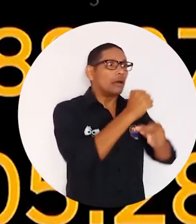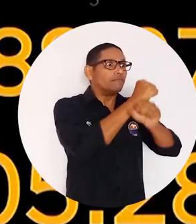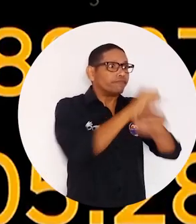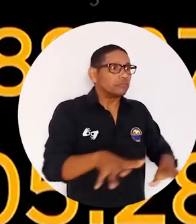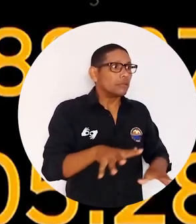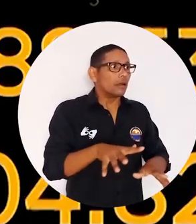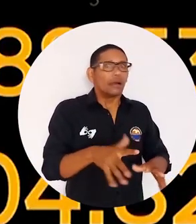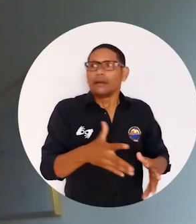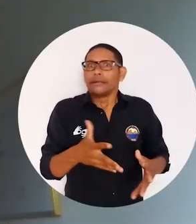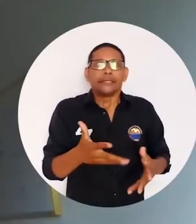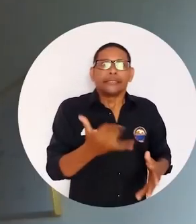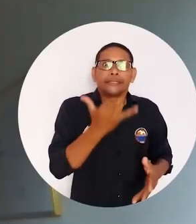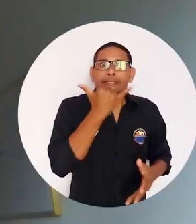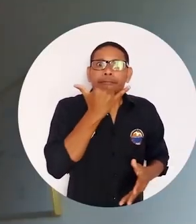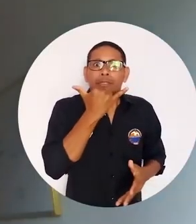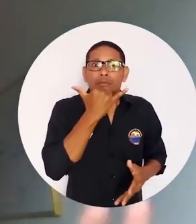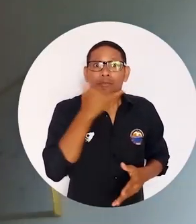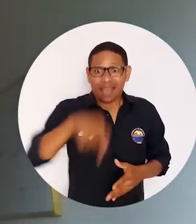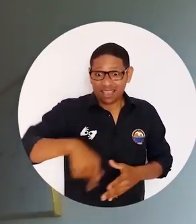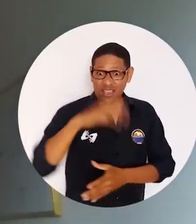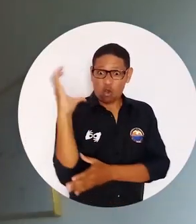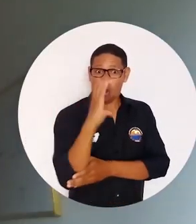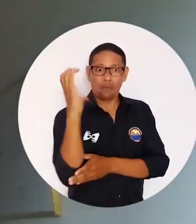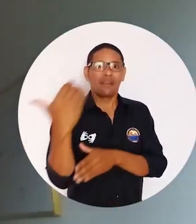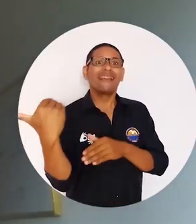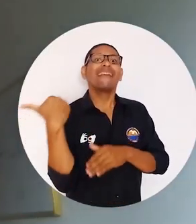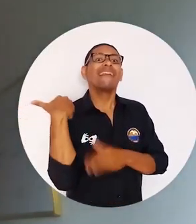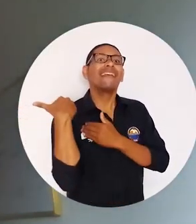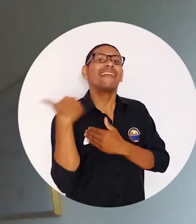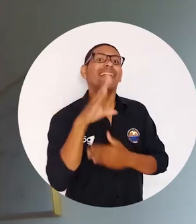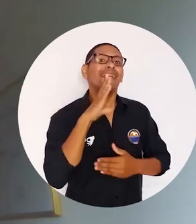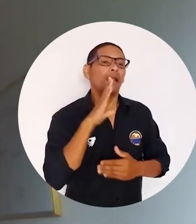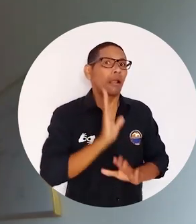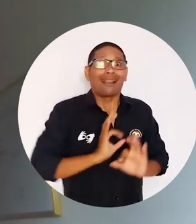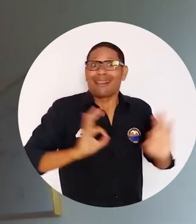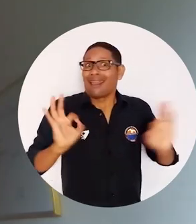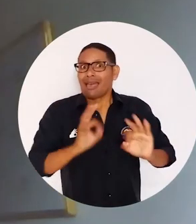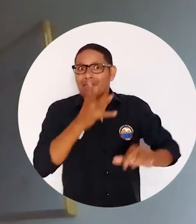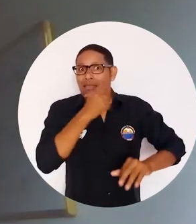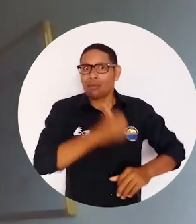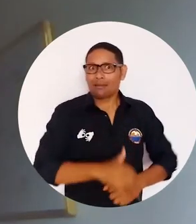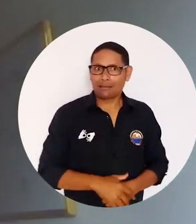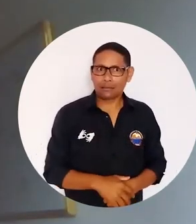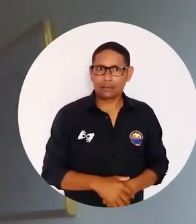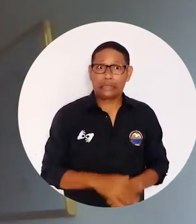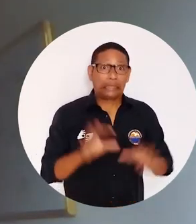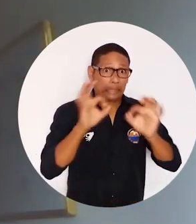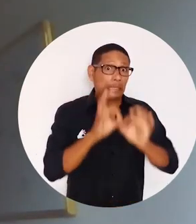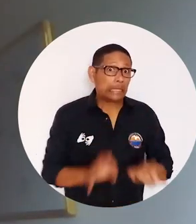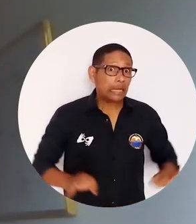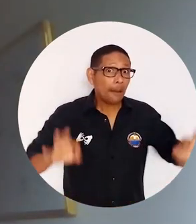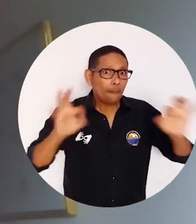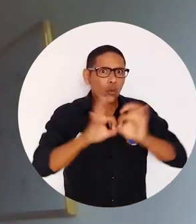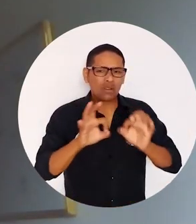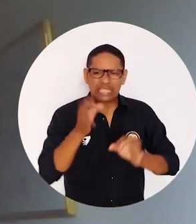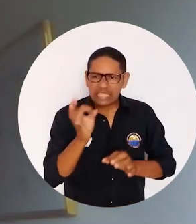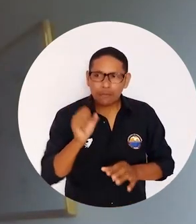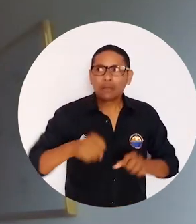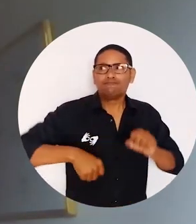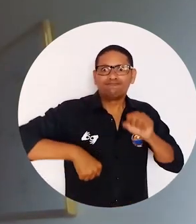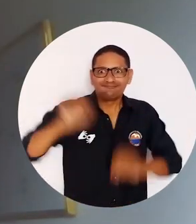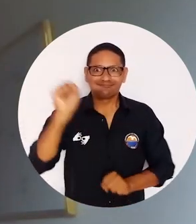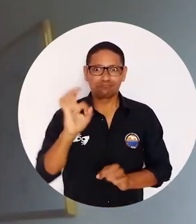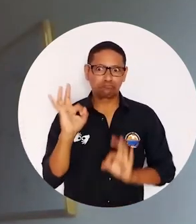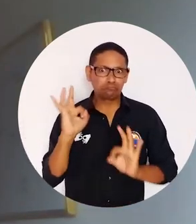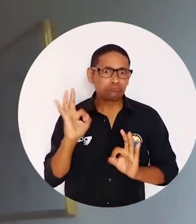desaparece o algo le pasa, aquí en Colombia nadie les va a responder por él, en lo que se puede invertir, con lo que siempre van a